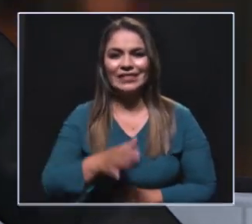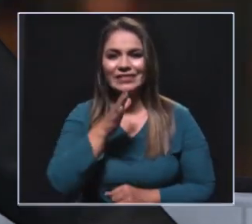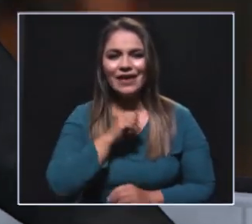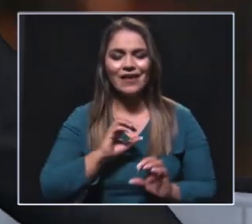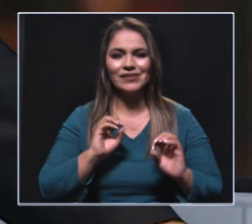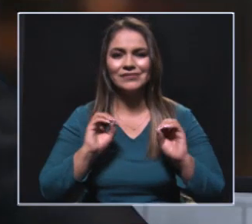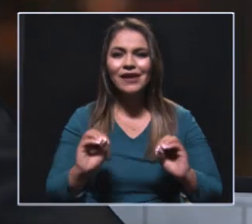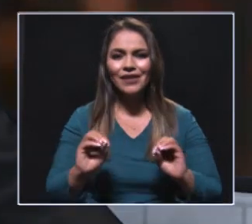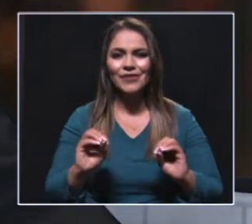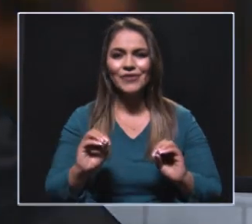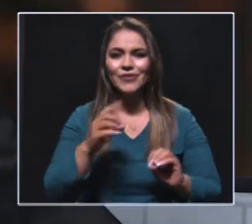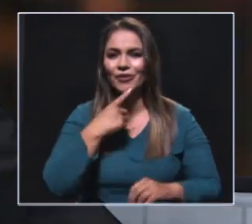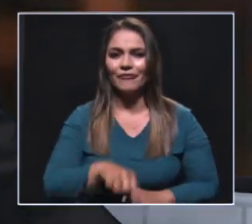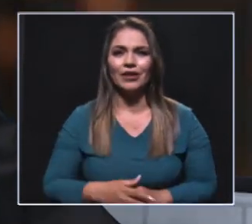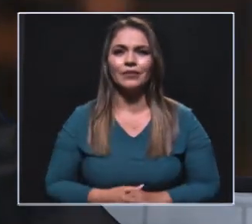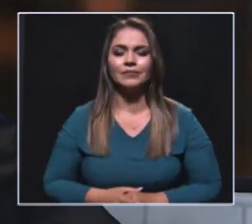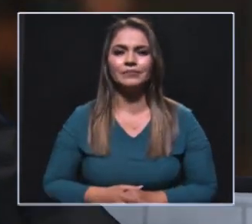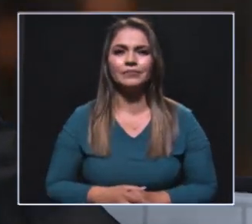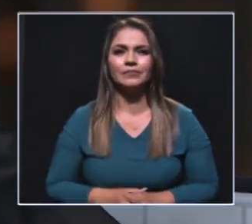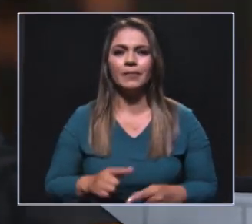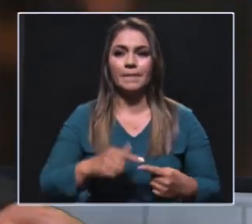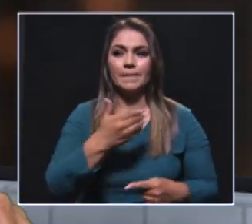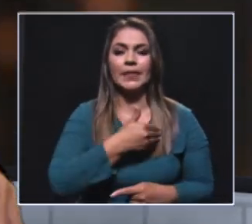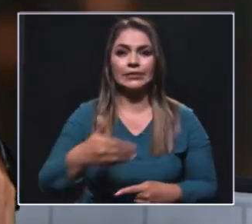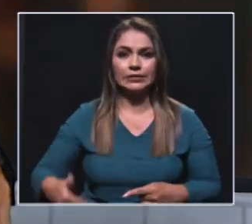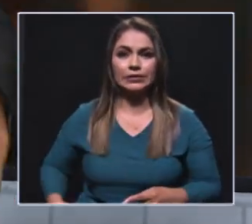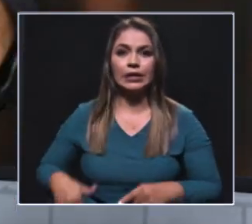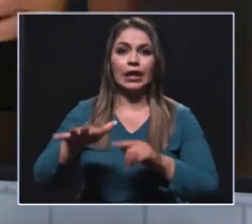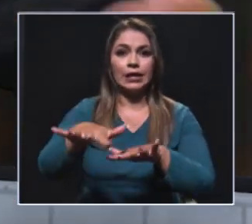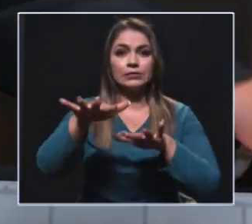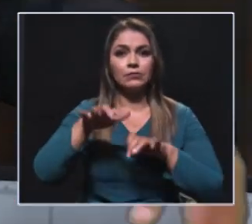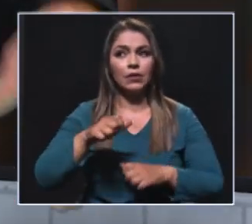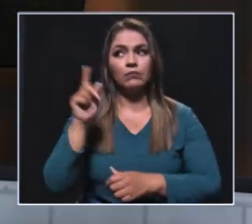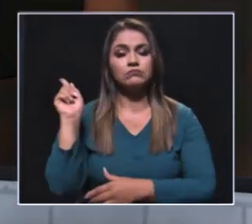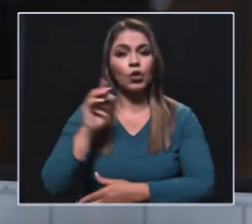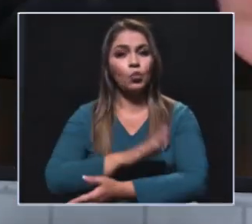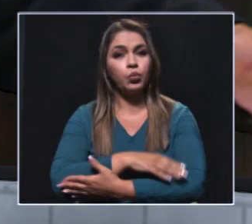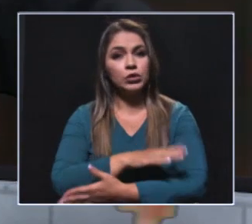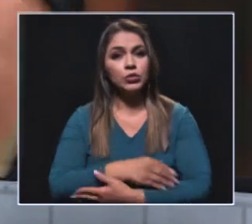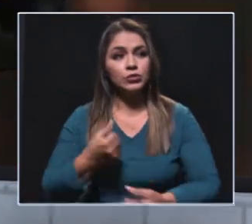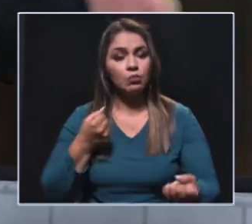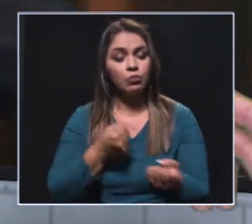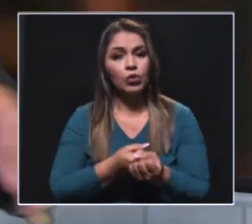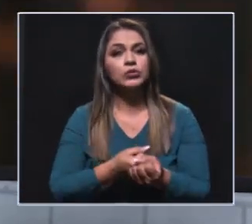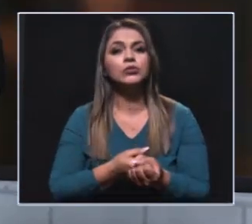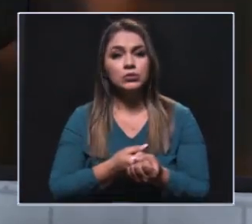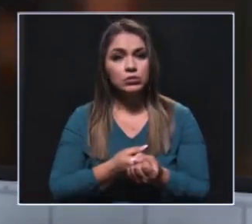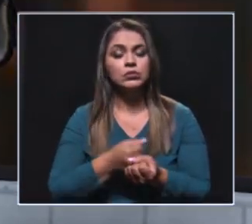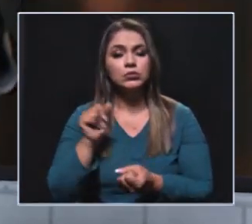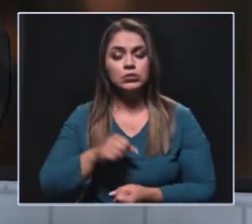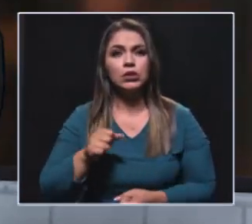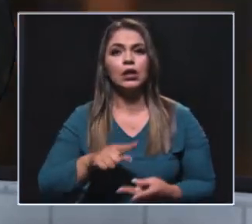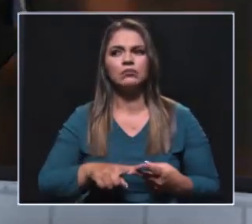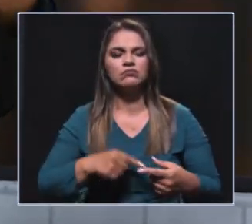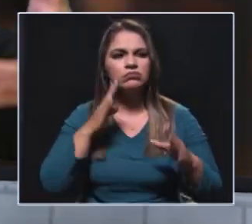a nivel nacional. Nos acompañaron el presidente de la Asamblea, que siempre muy juicioso, el doctor Hernán, el presidente de la Asamblea,